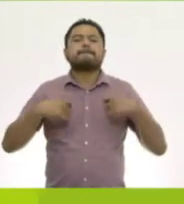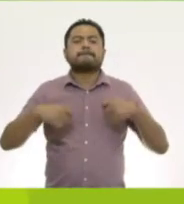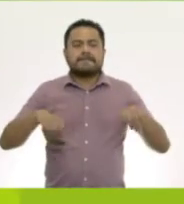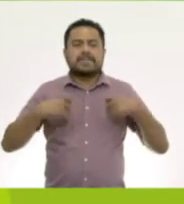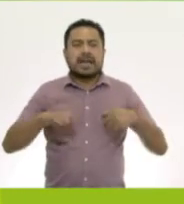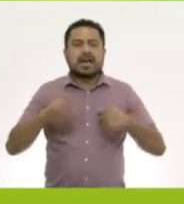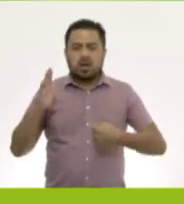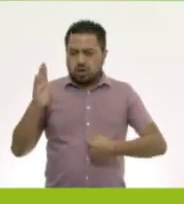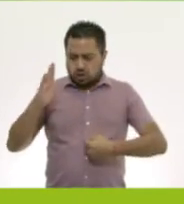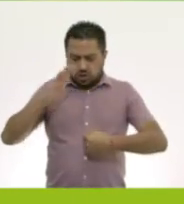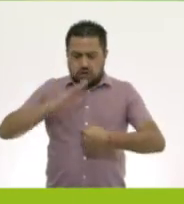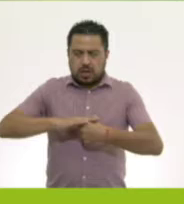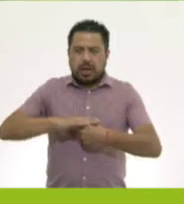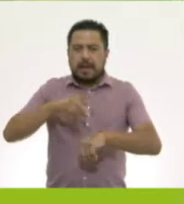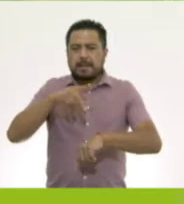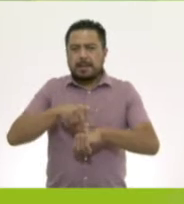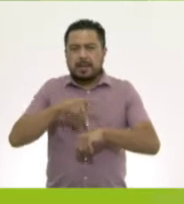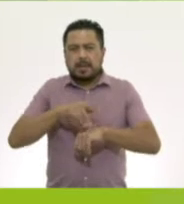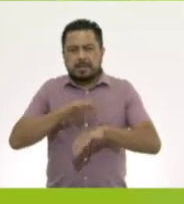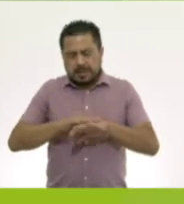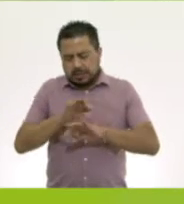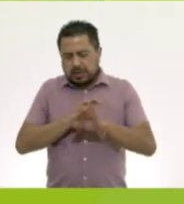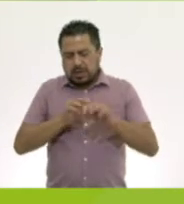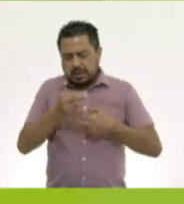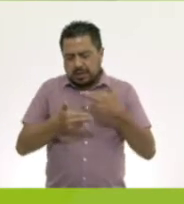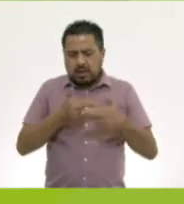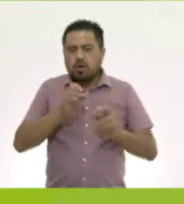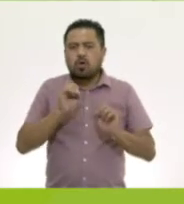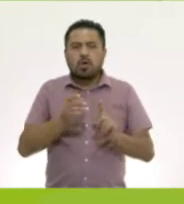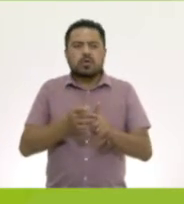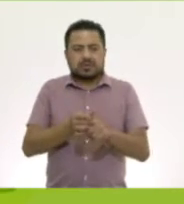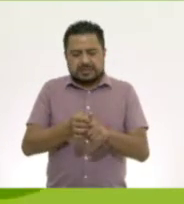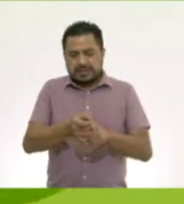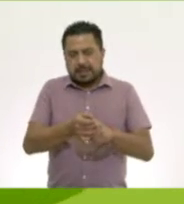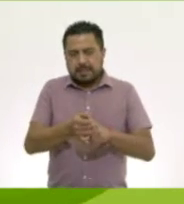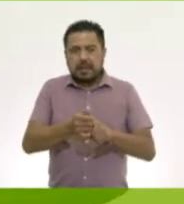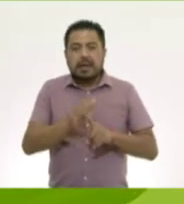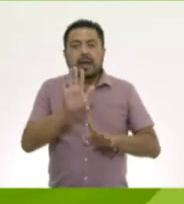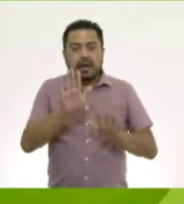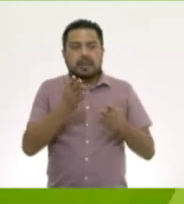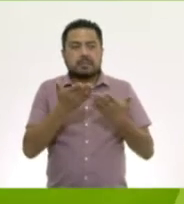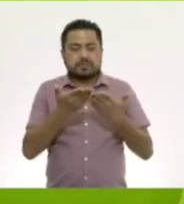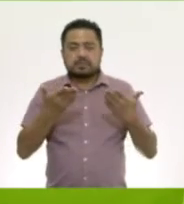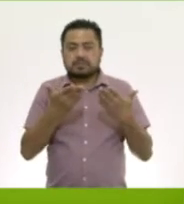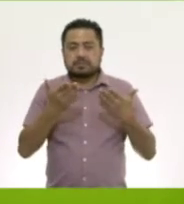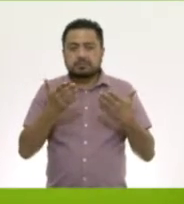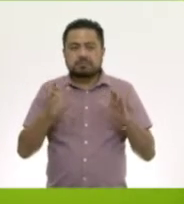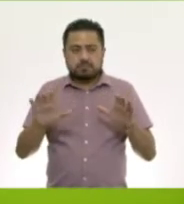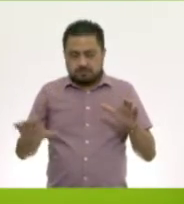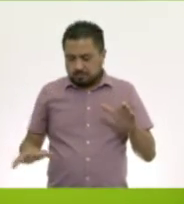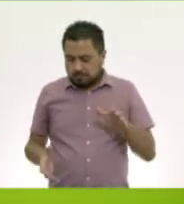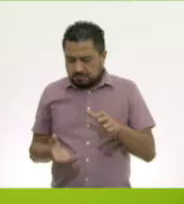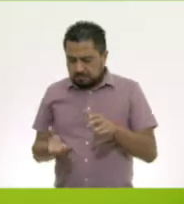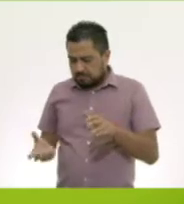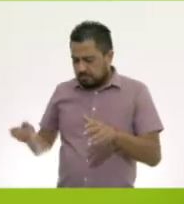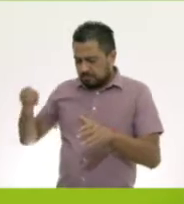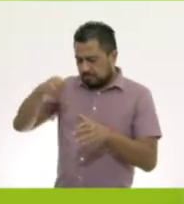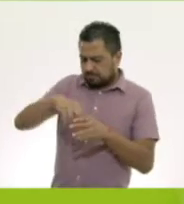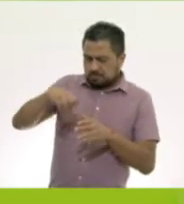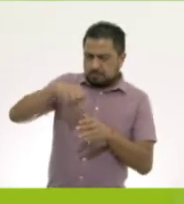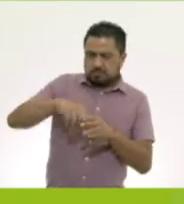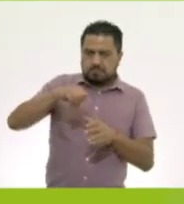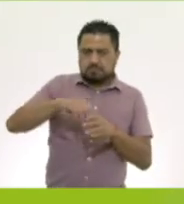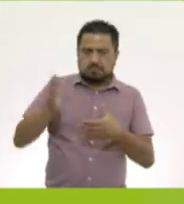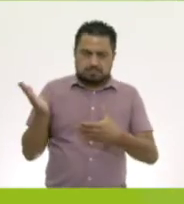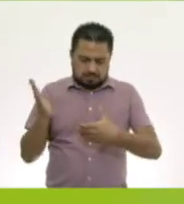con tapa y algunas piedras pequeñas, arena o semillas. Vamos a colocar nuestras semillas o piedras dentro